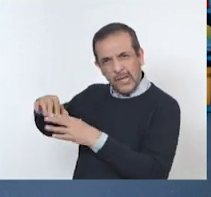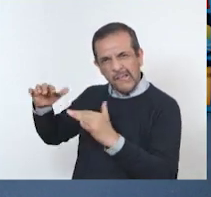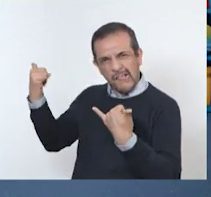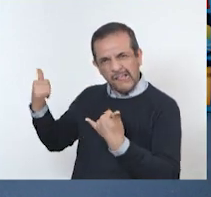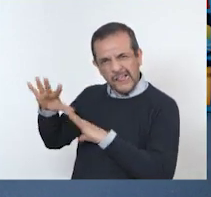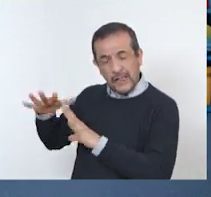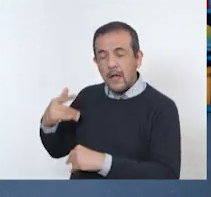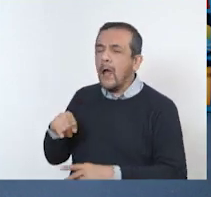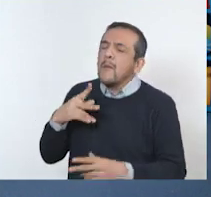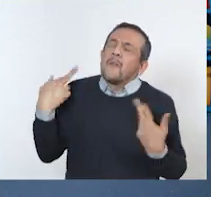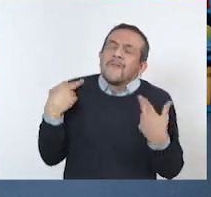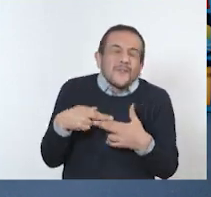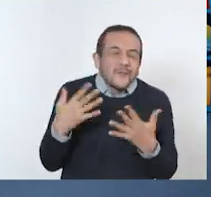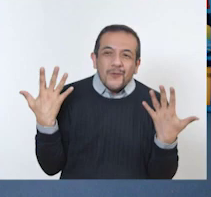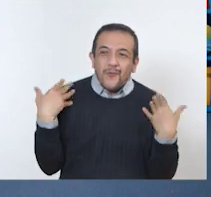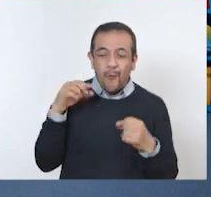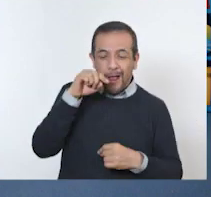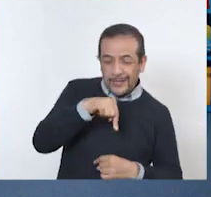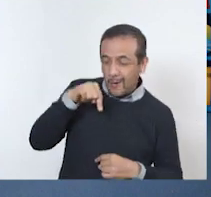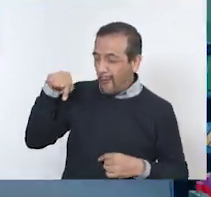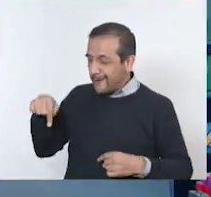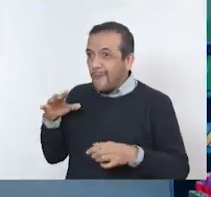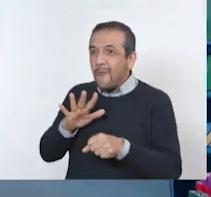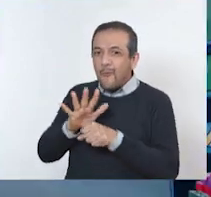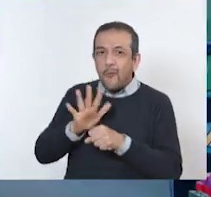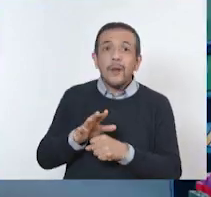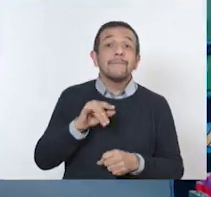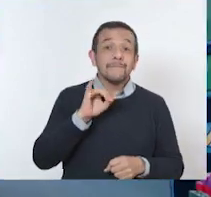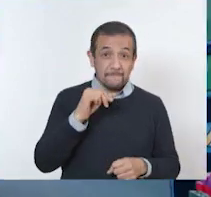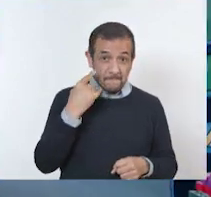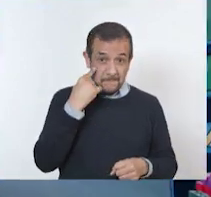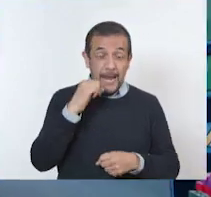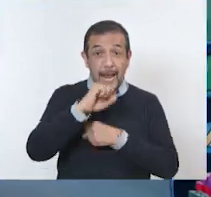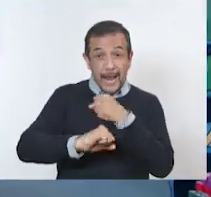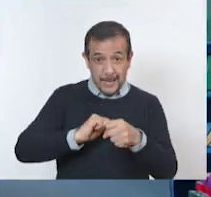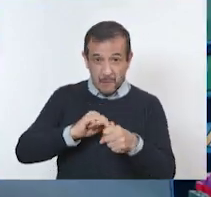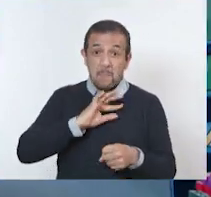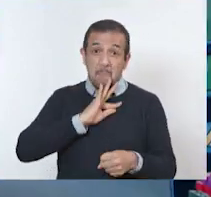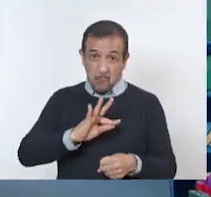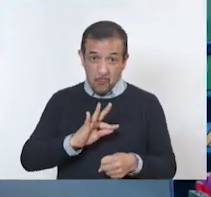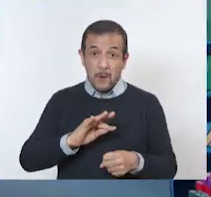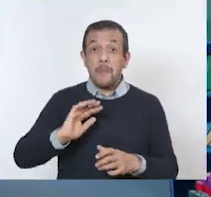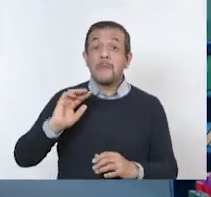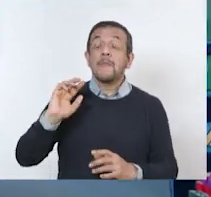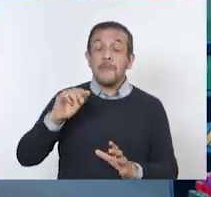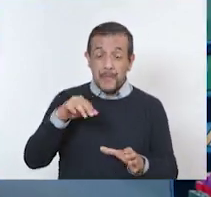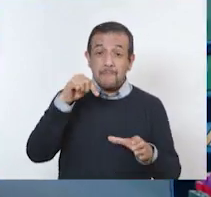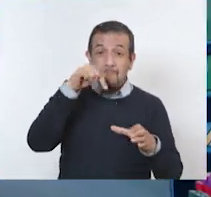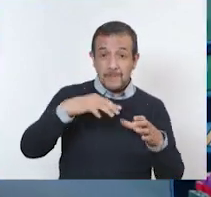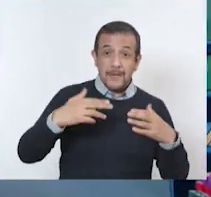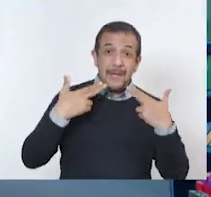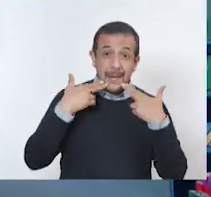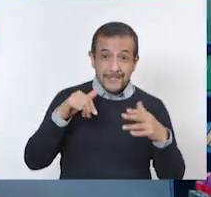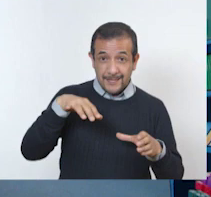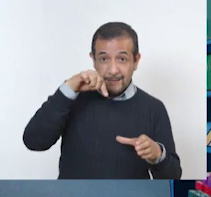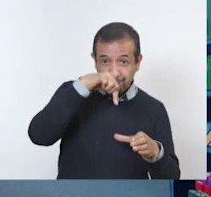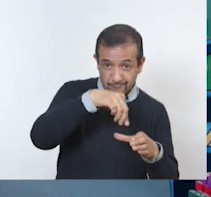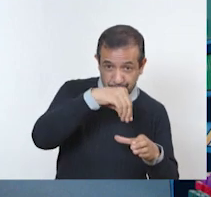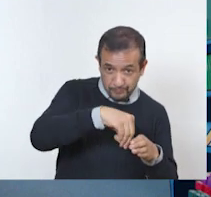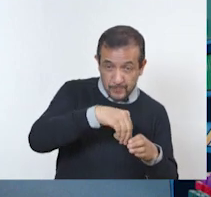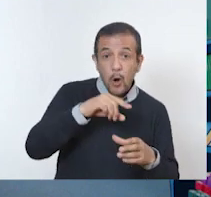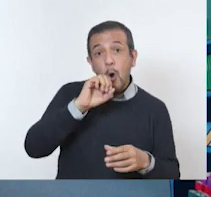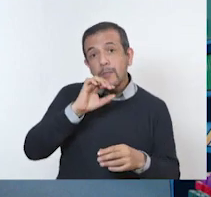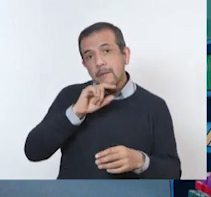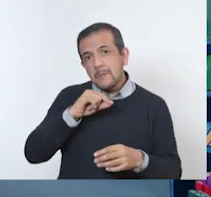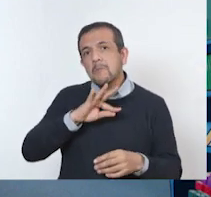maestro. Sáquenos de la duda. Existen animales que pueden ir en la granja, como la cabra, o también los podemos encontrar